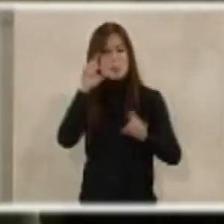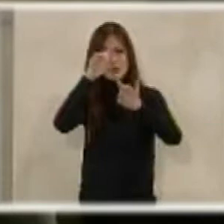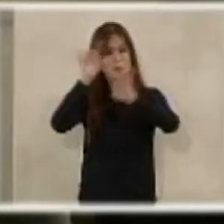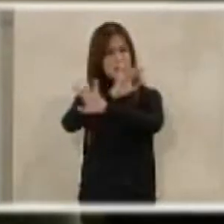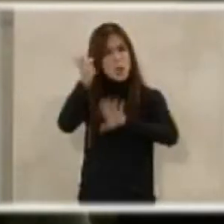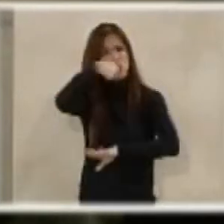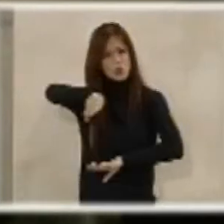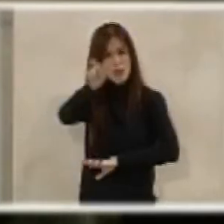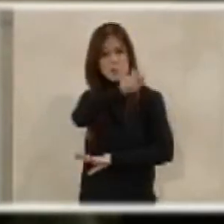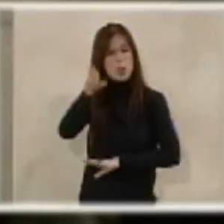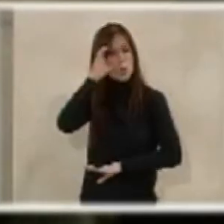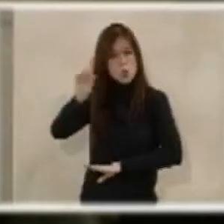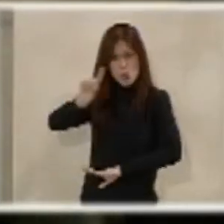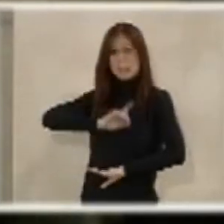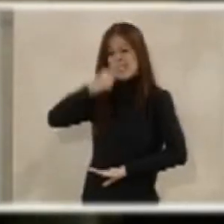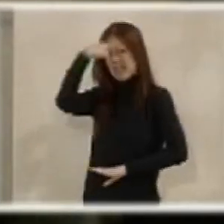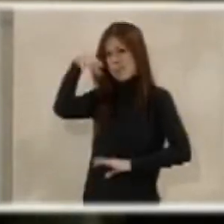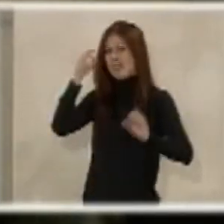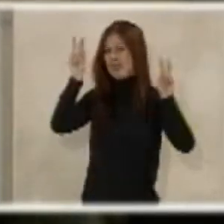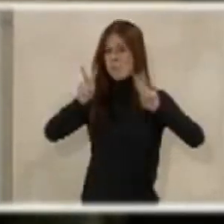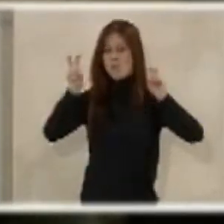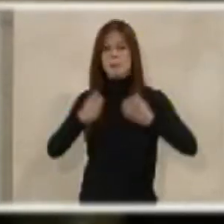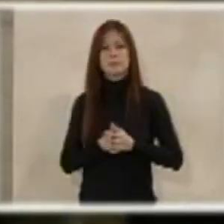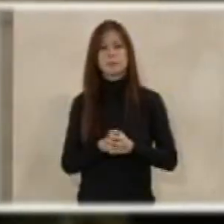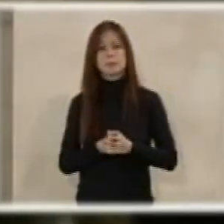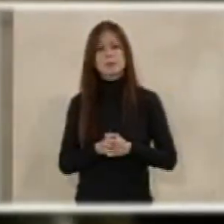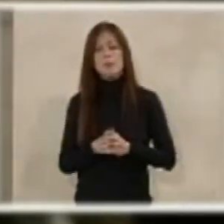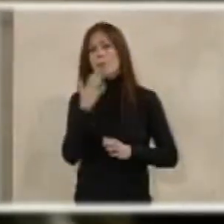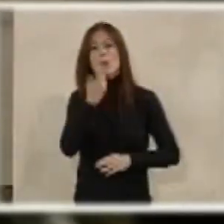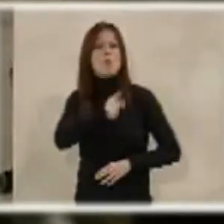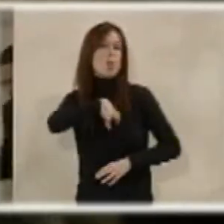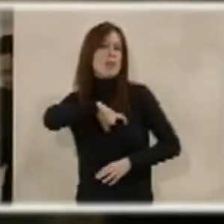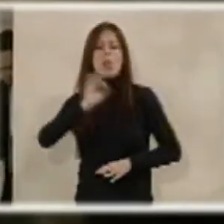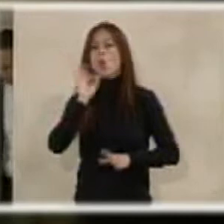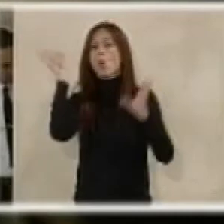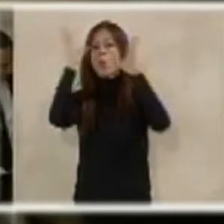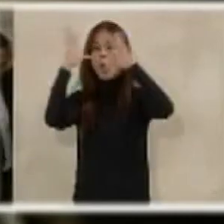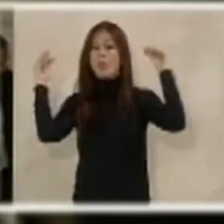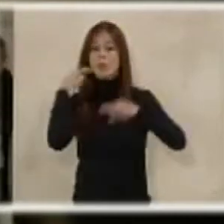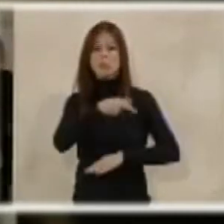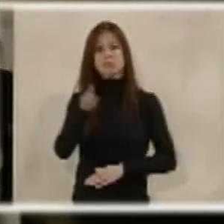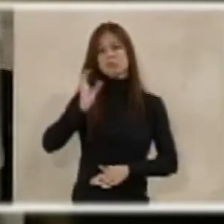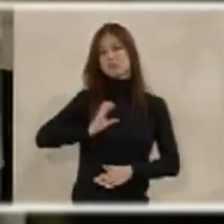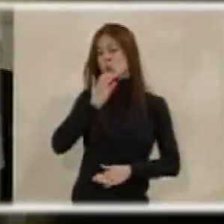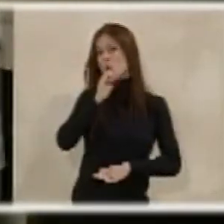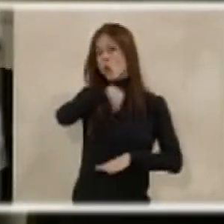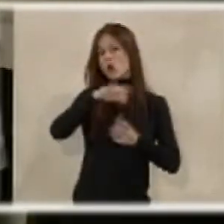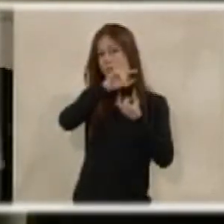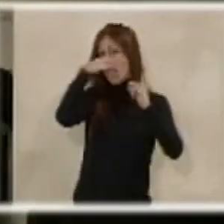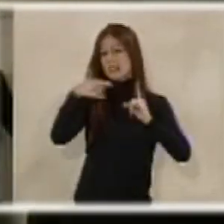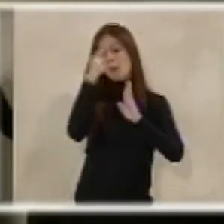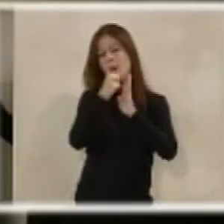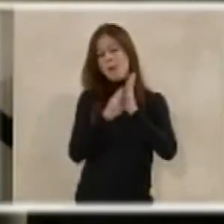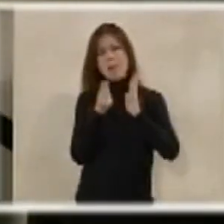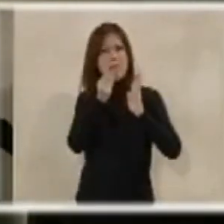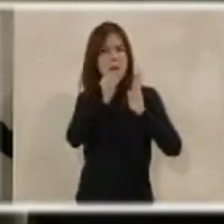para que todo el que no escuche pueda saber de lo que estamos hablando. Un policía o un Guardia Civil puede cobrar en una hora extra, con todos